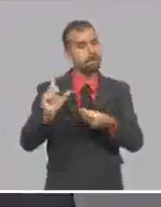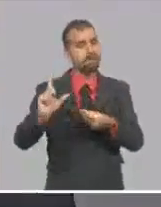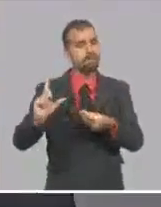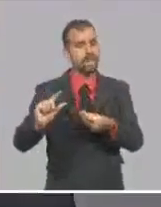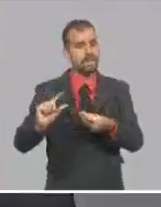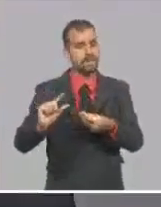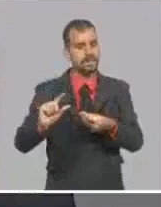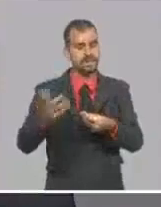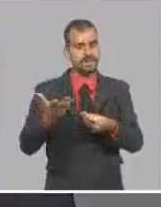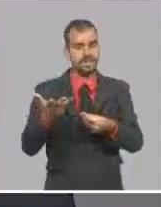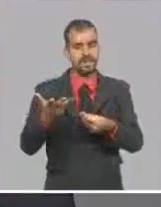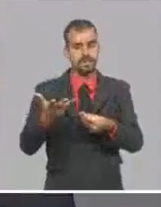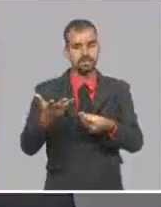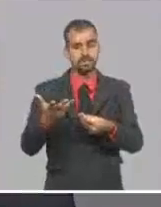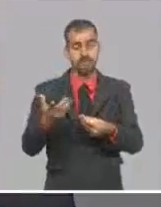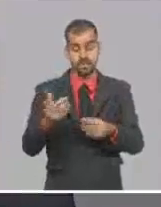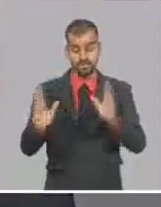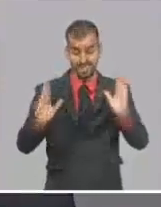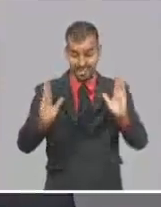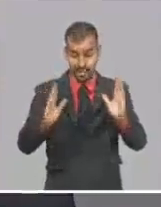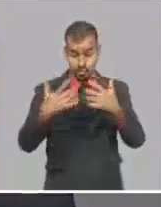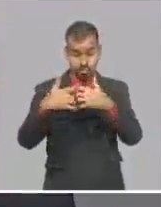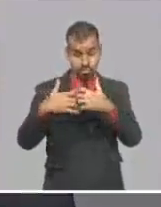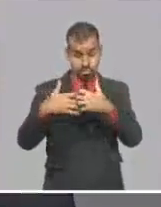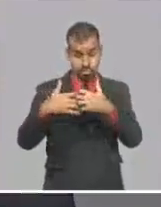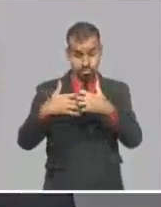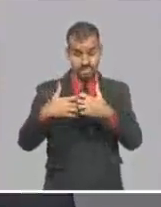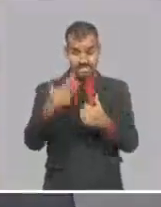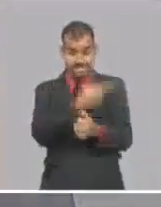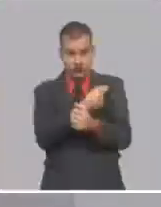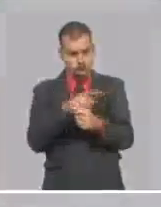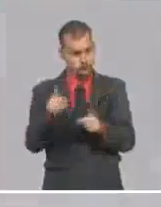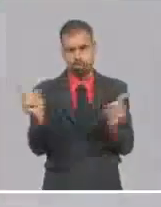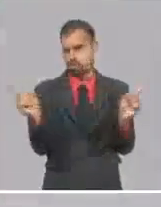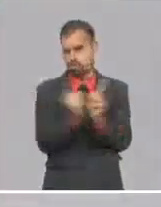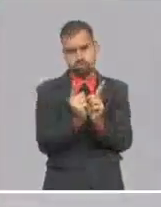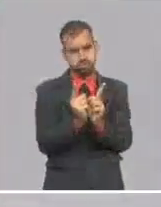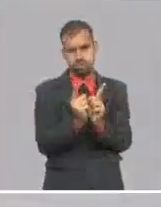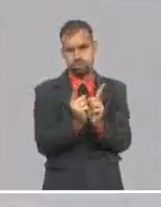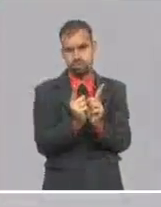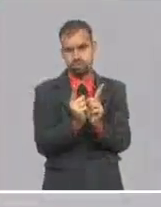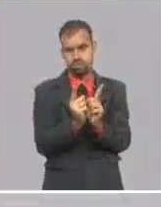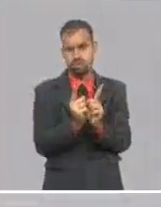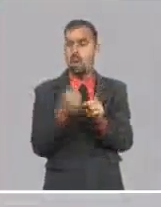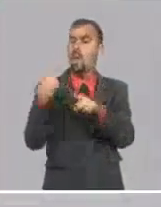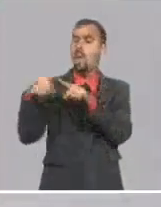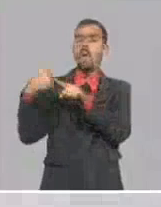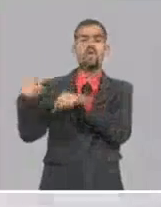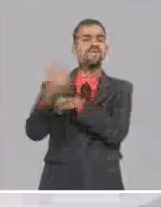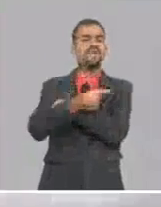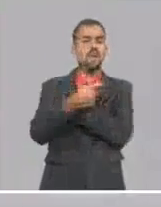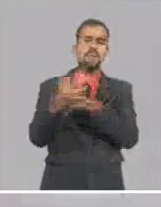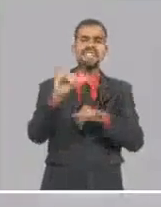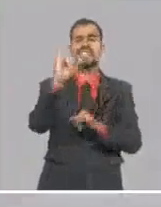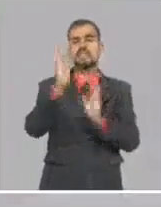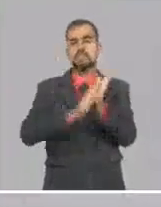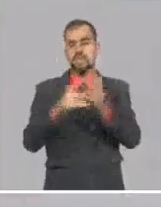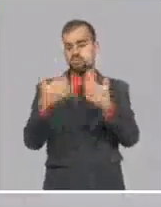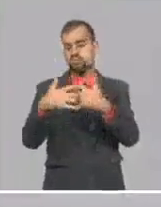que el ciclo productivo como tal de la vacuna es un ciclo corto, a diferencia de otras vacunas. Hay otras vacunas que llevan un ciclo de seis meses.